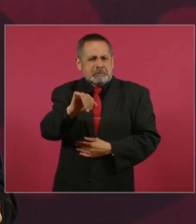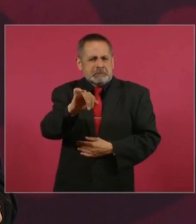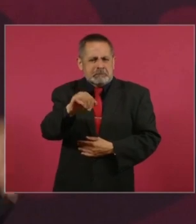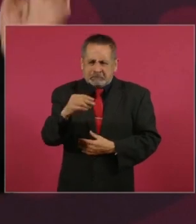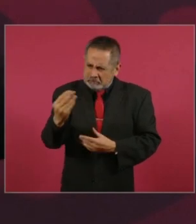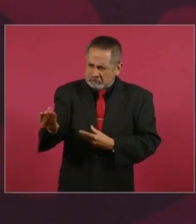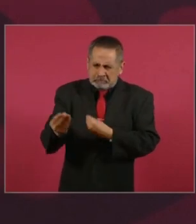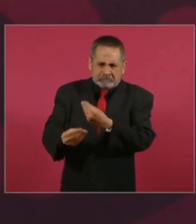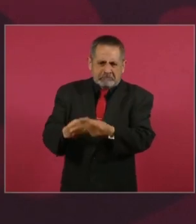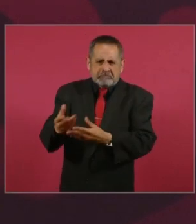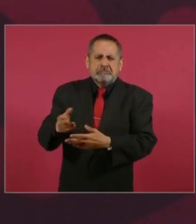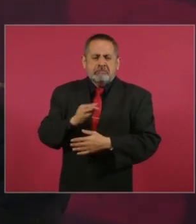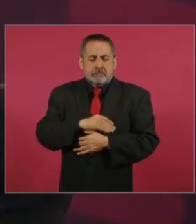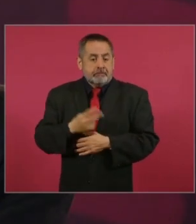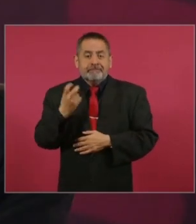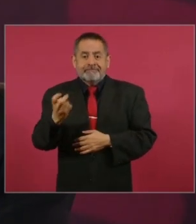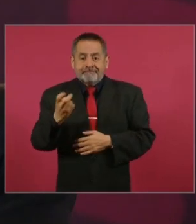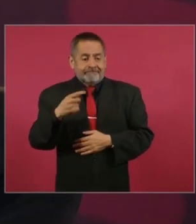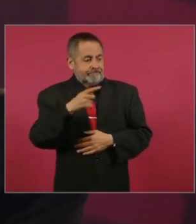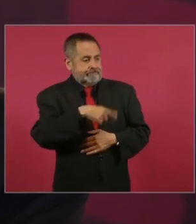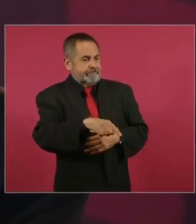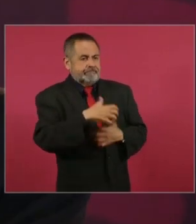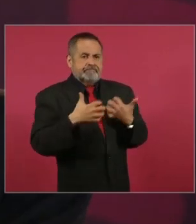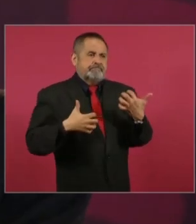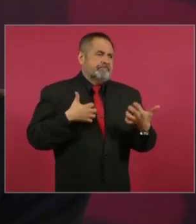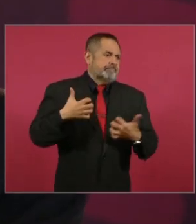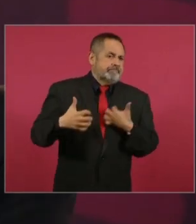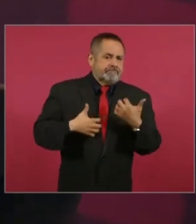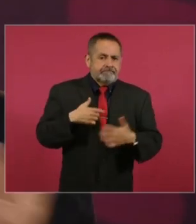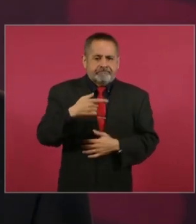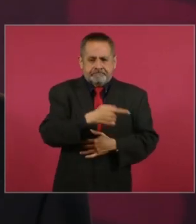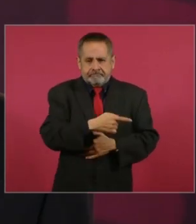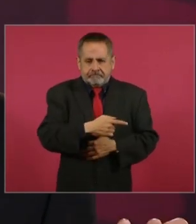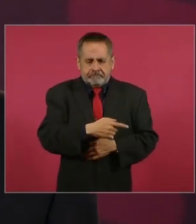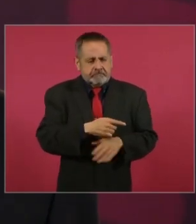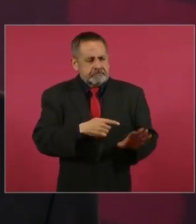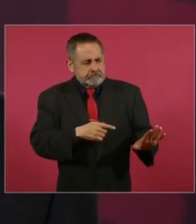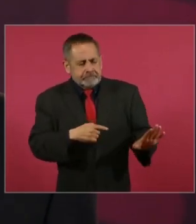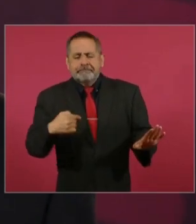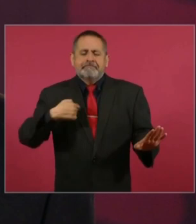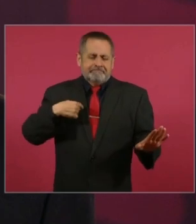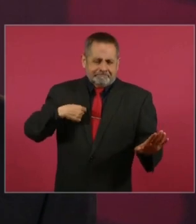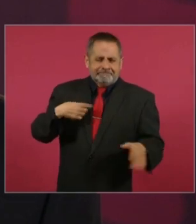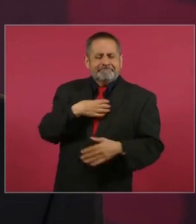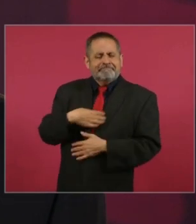Por eso están enojados nuestros adversarios, pero yo estoy contento.